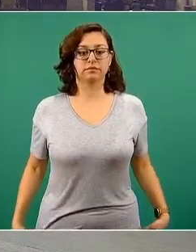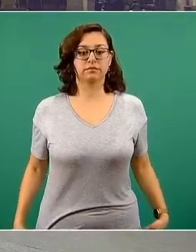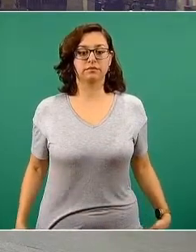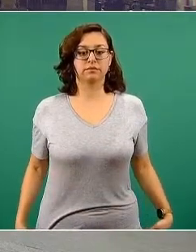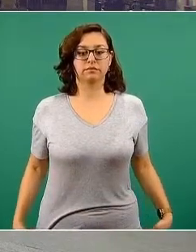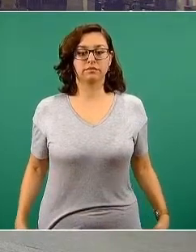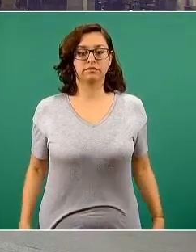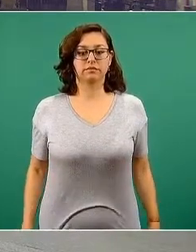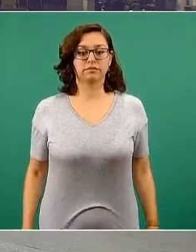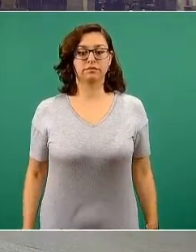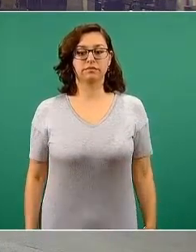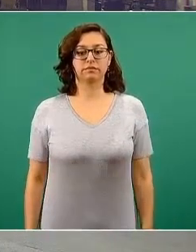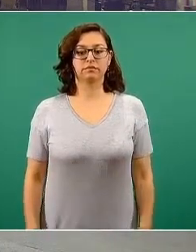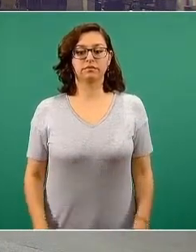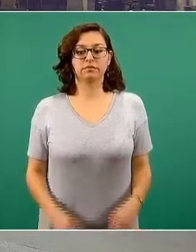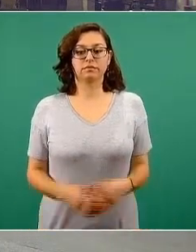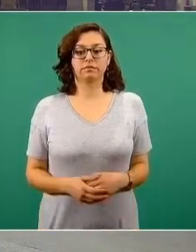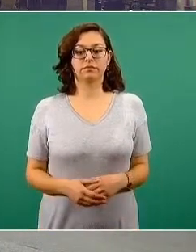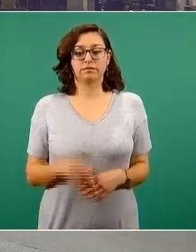Miguel Rico, por favor.